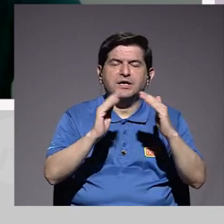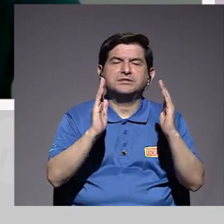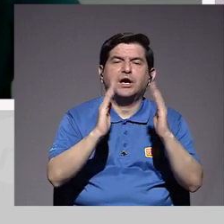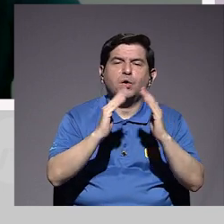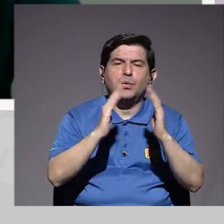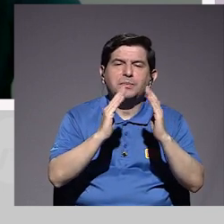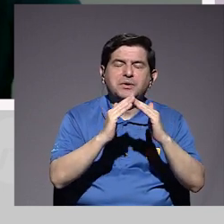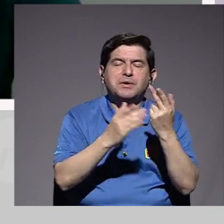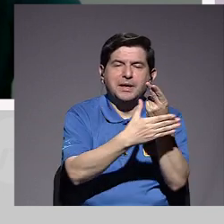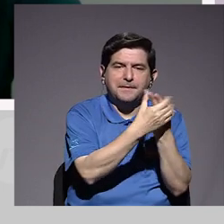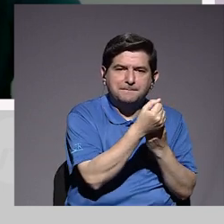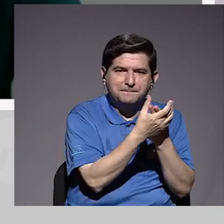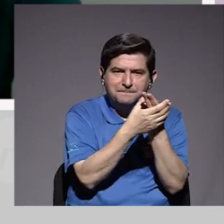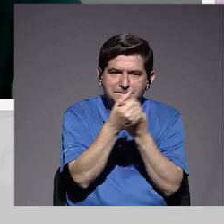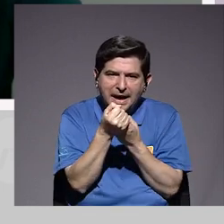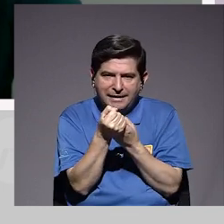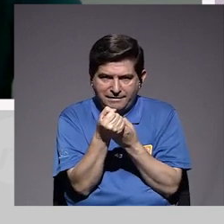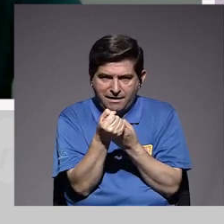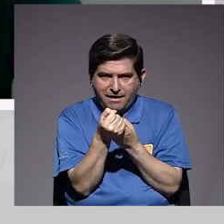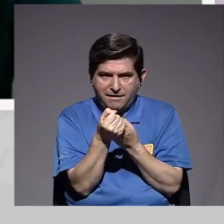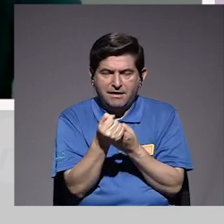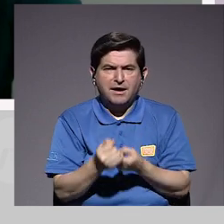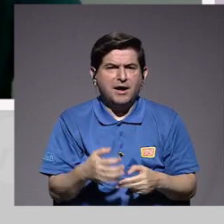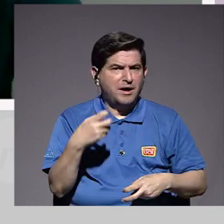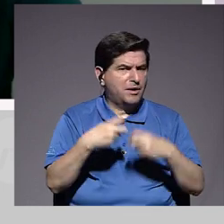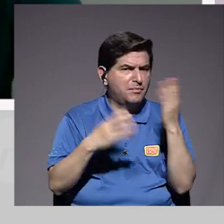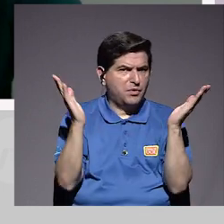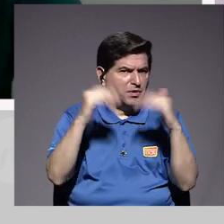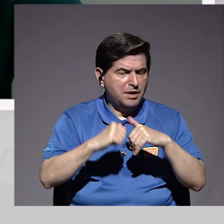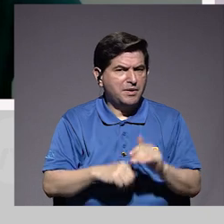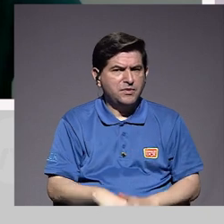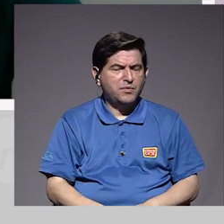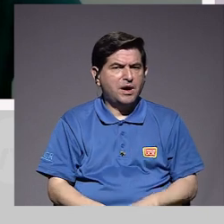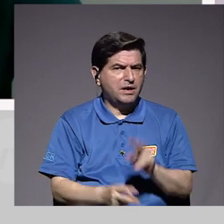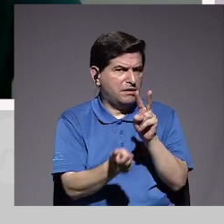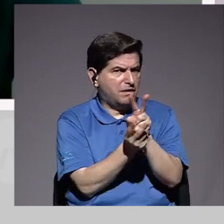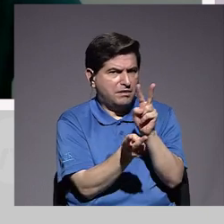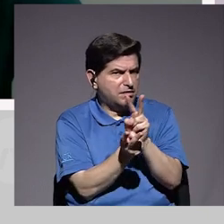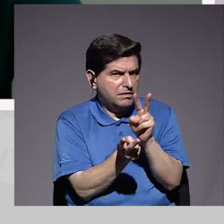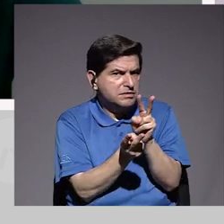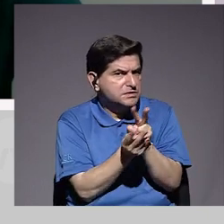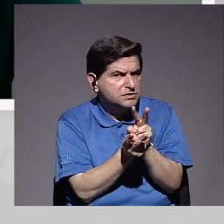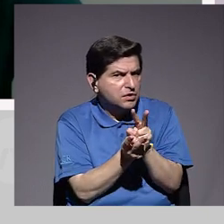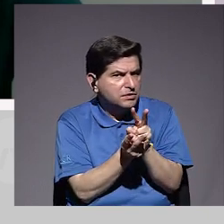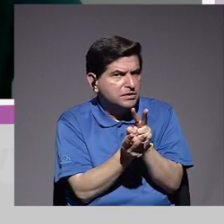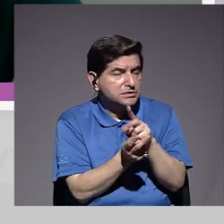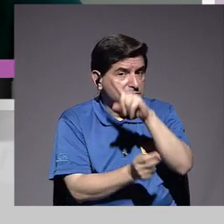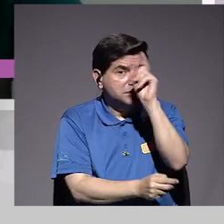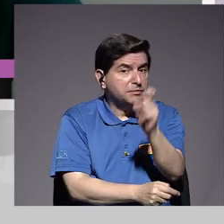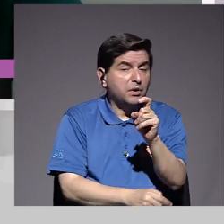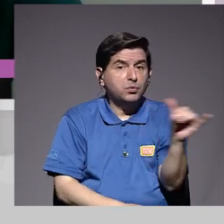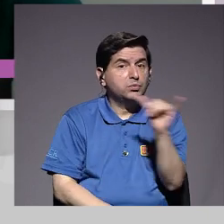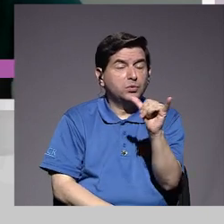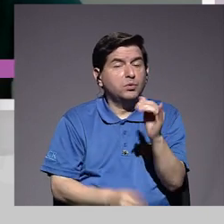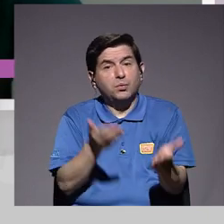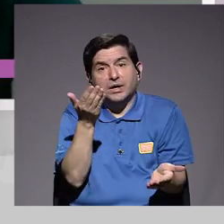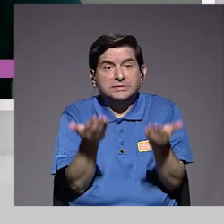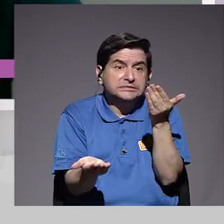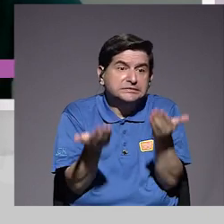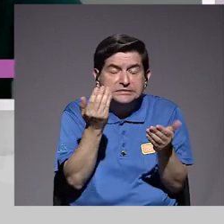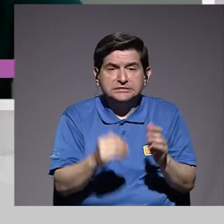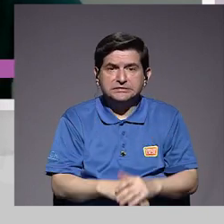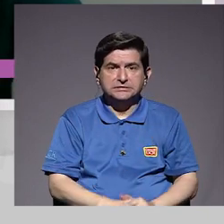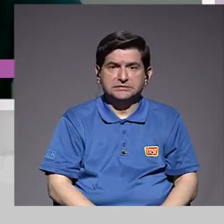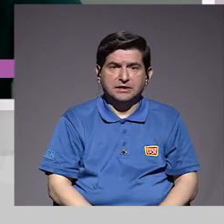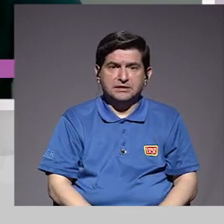conviven, ¿verdad? Las parejas. No hay ningún problema en que puedan tener relaciones sexuales. Pregunto porque también, ¿verdad?